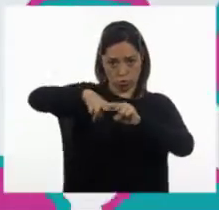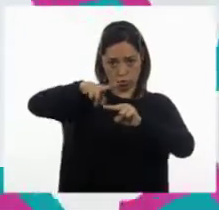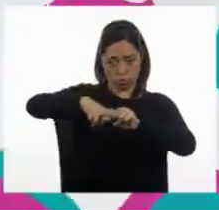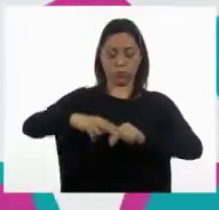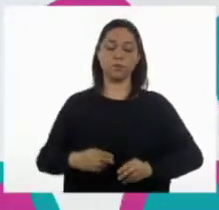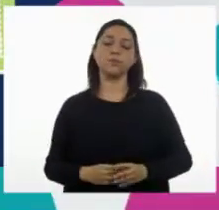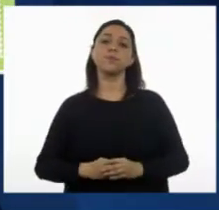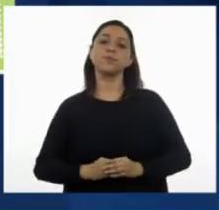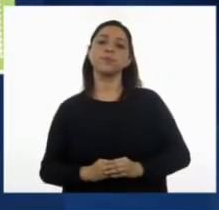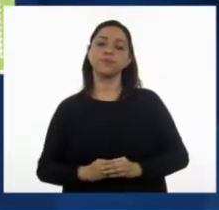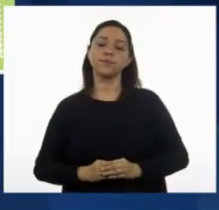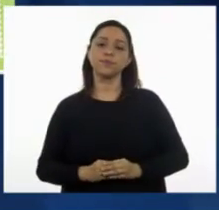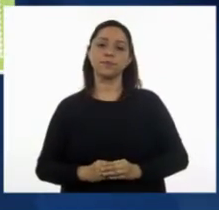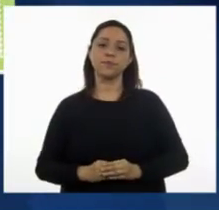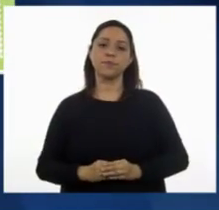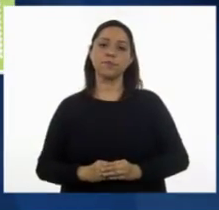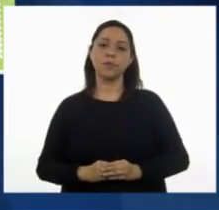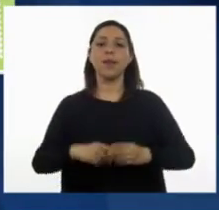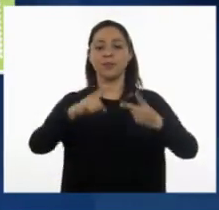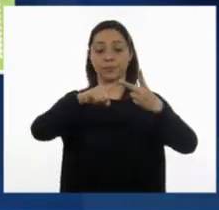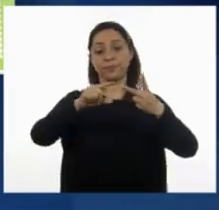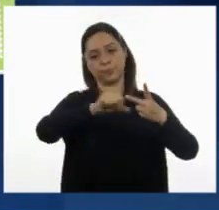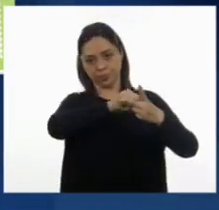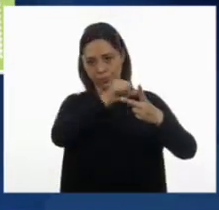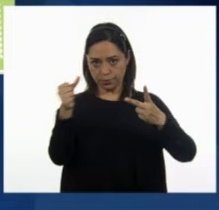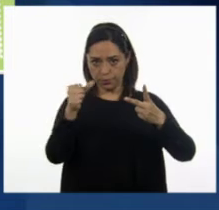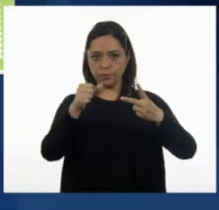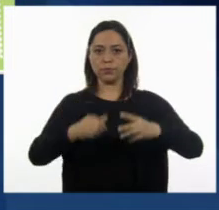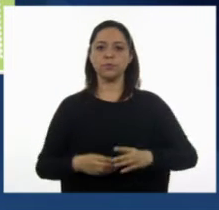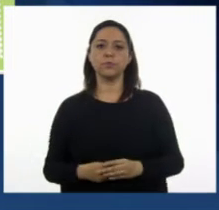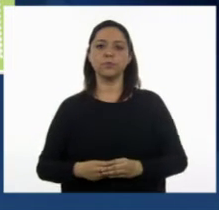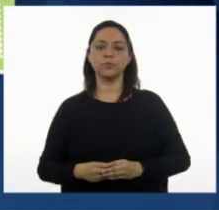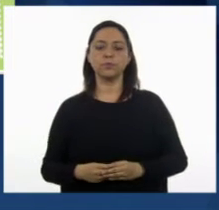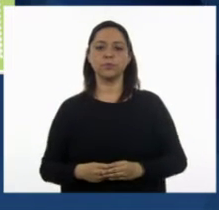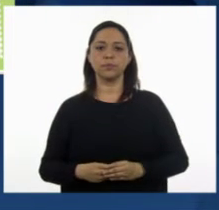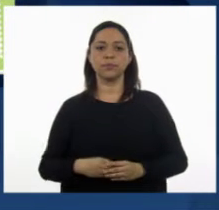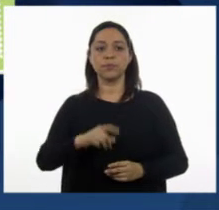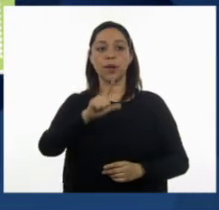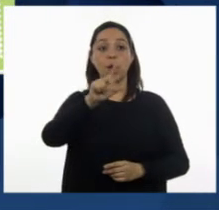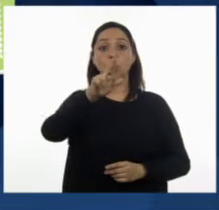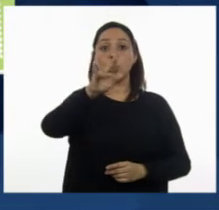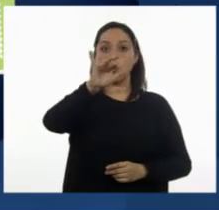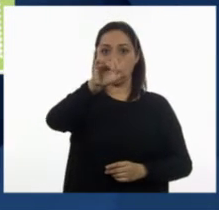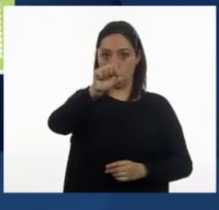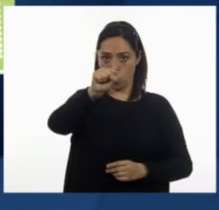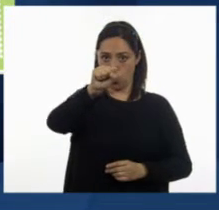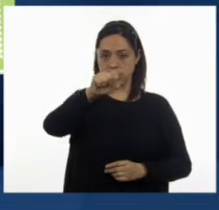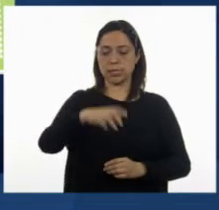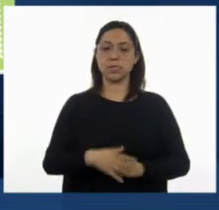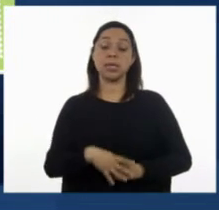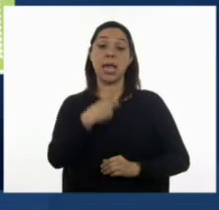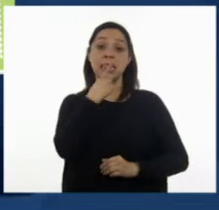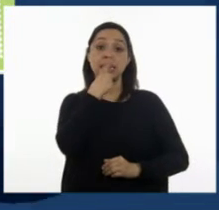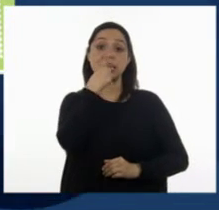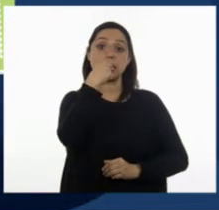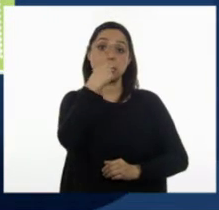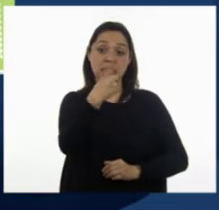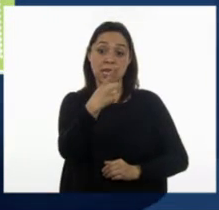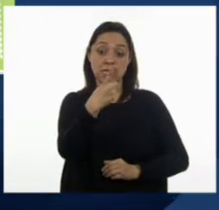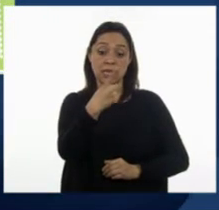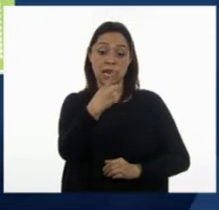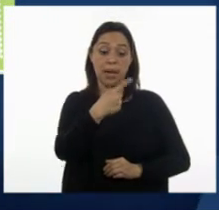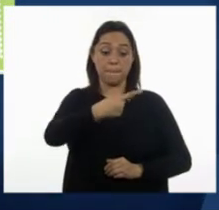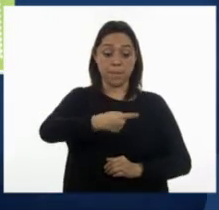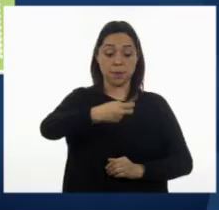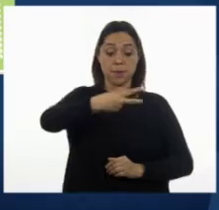Muy bien. La que sigue es la de Luis, ¿me podrías apoyar? Dice que está en la quinta fila